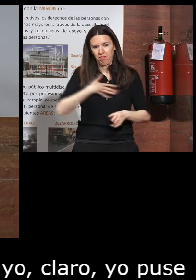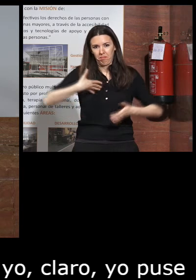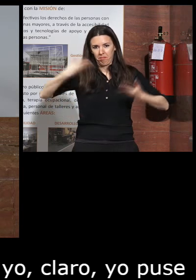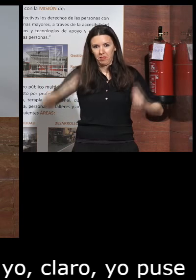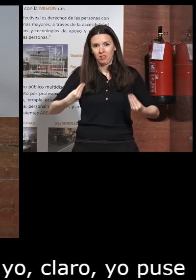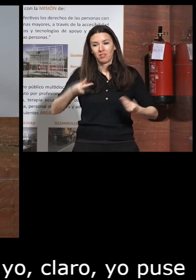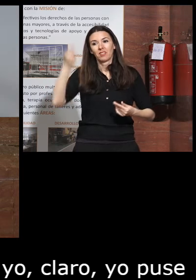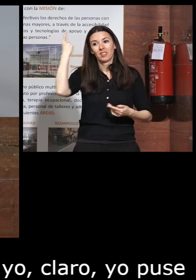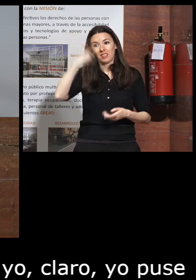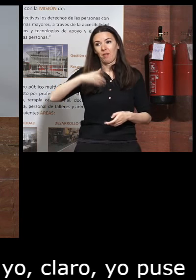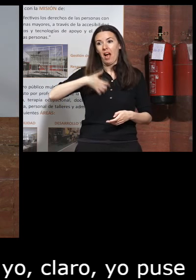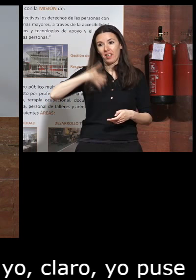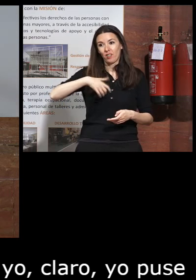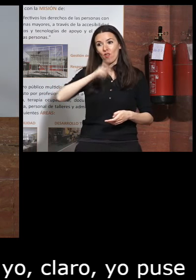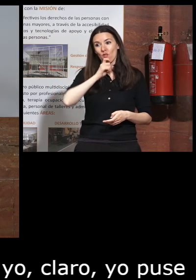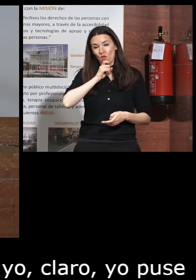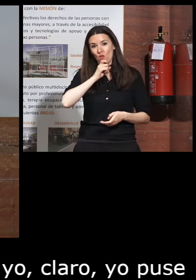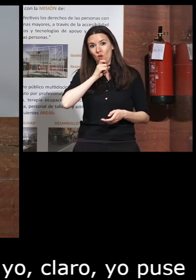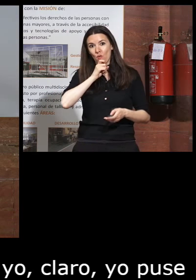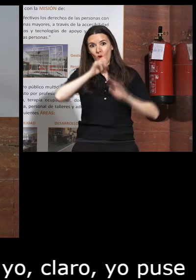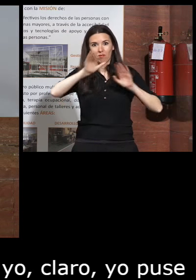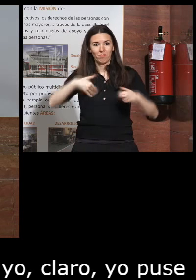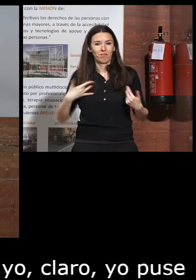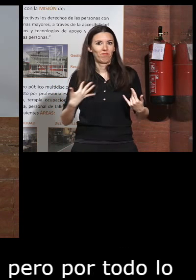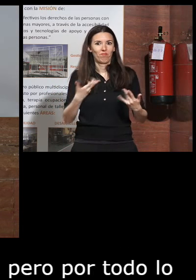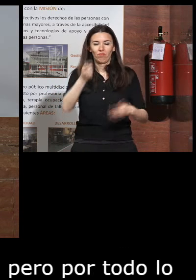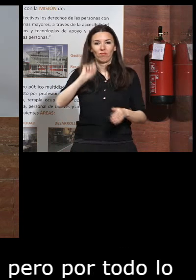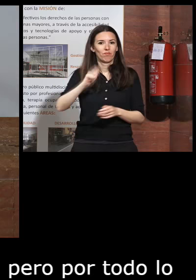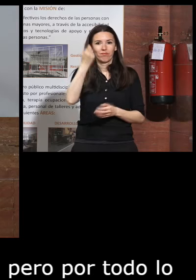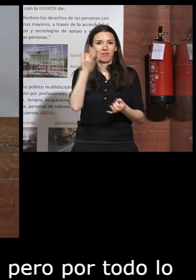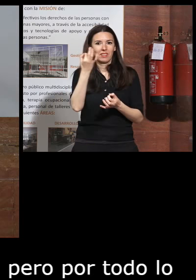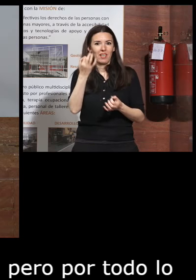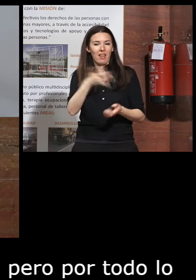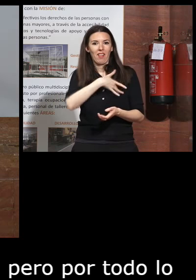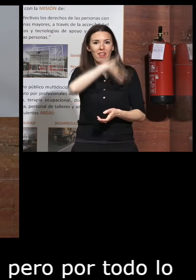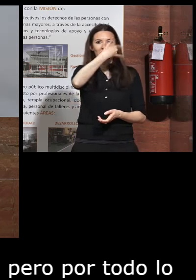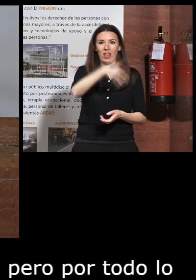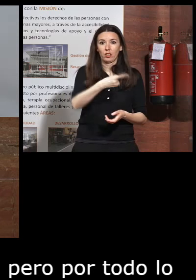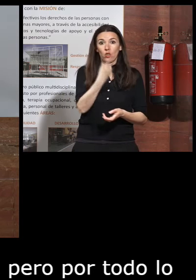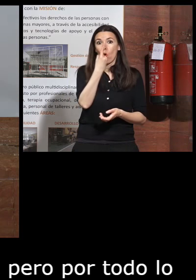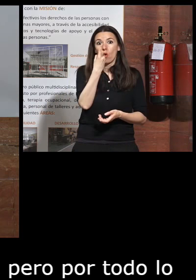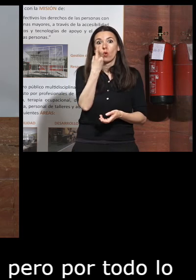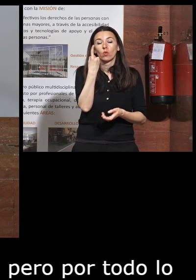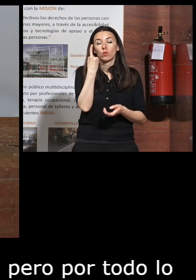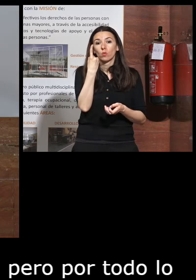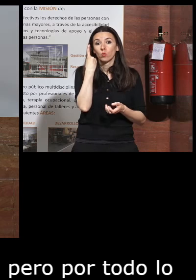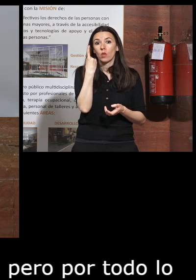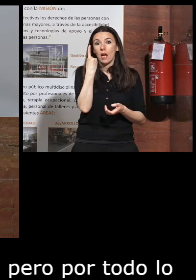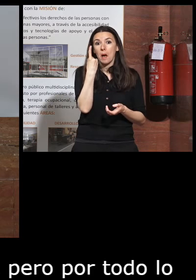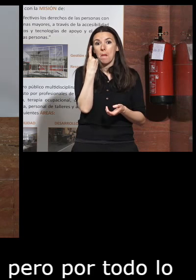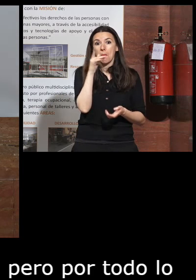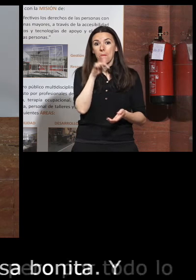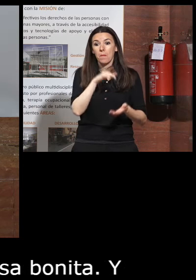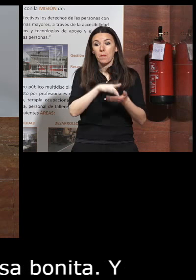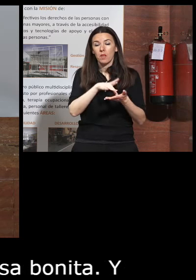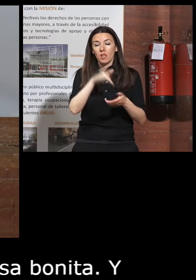bueno sabes tú cómo son los argentinos pues rágicamente consiguieron una cesión nada más y nada menos Cristina